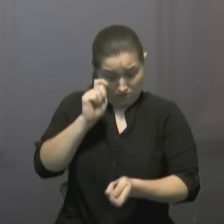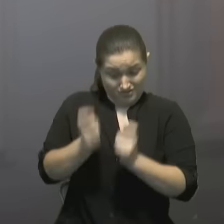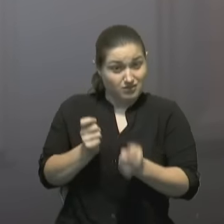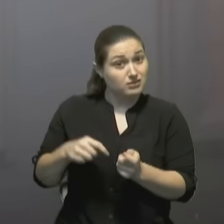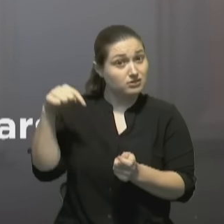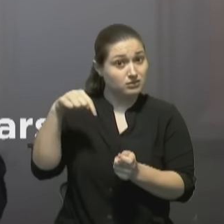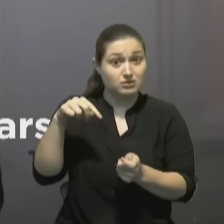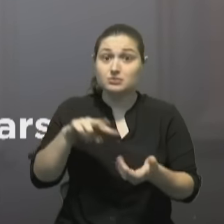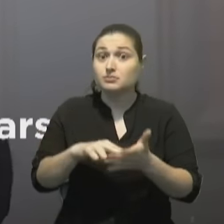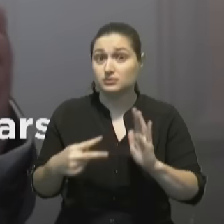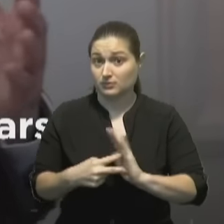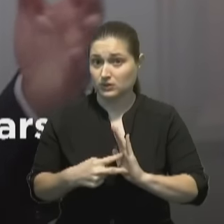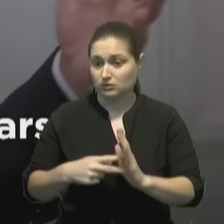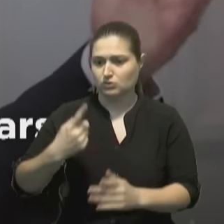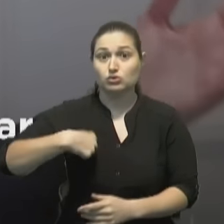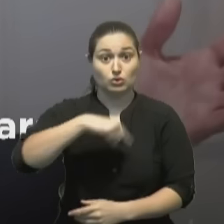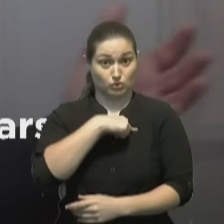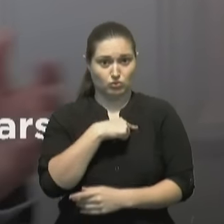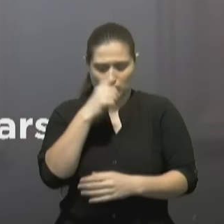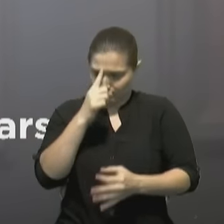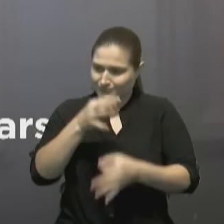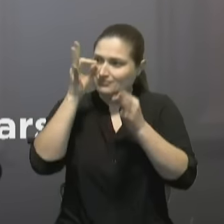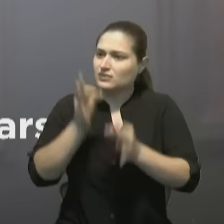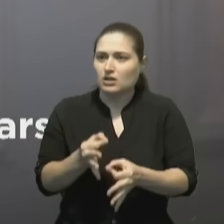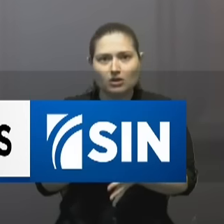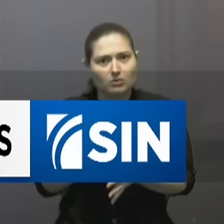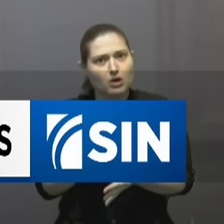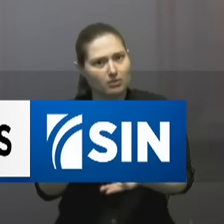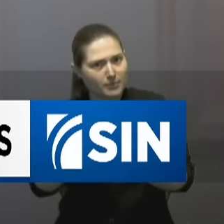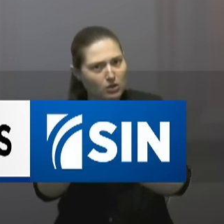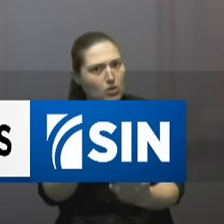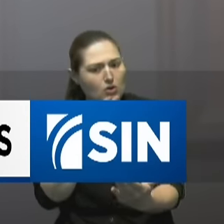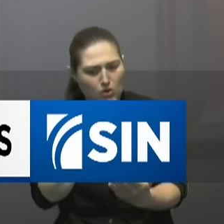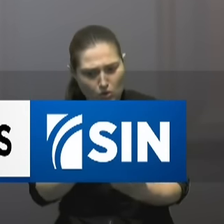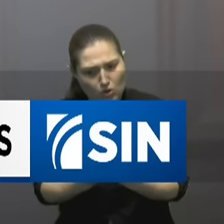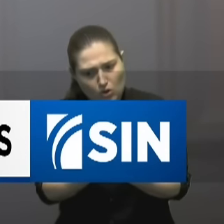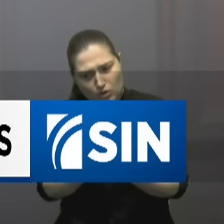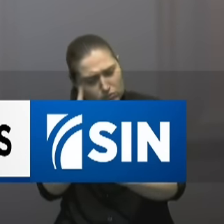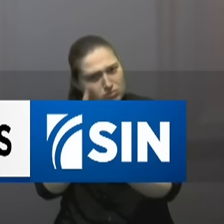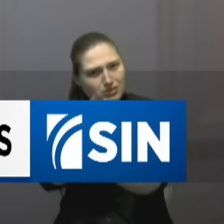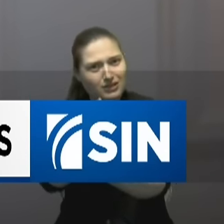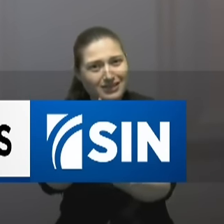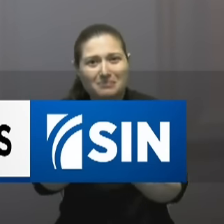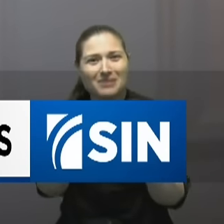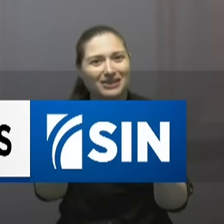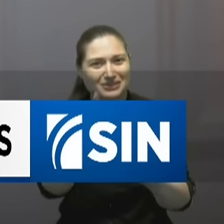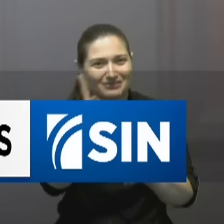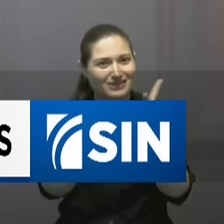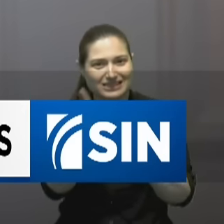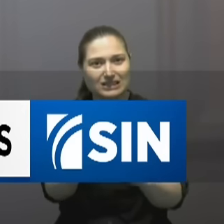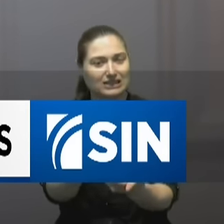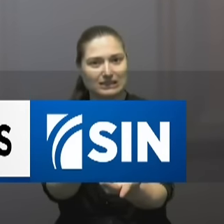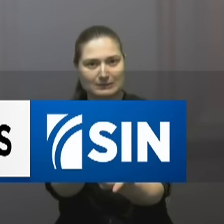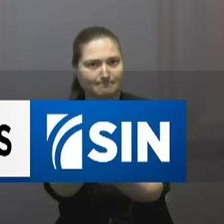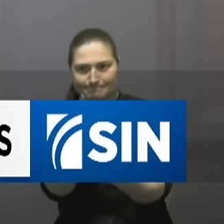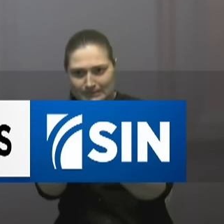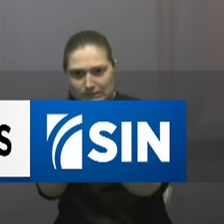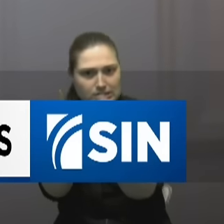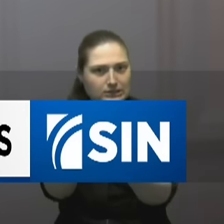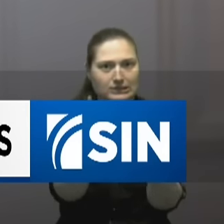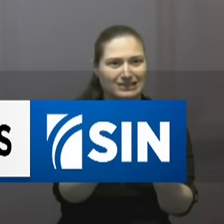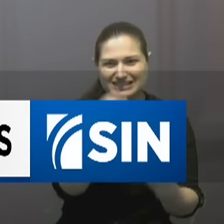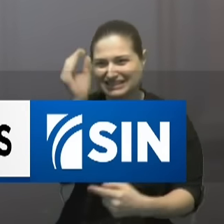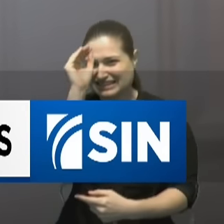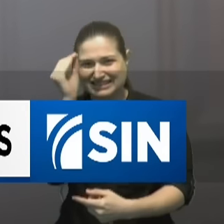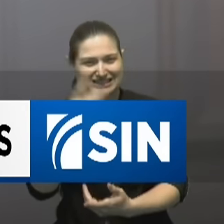decisiones, aunque sean bien intencionadas, deben cambiarse cuando no respondan a las posibilidades y expectativas de la